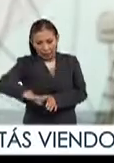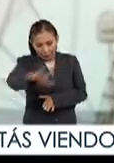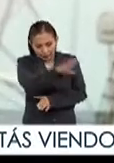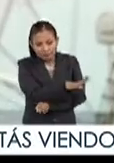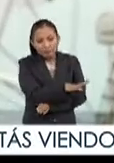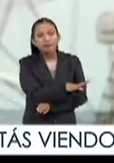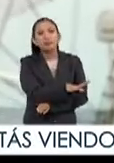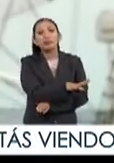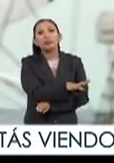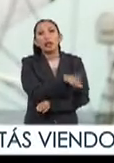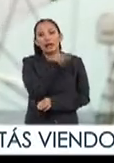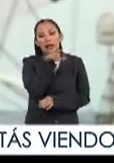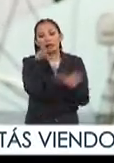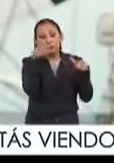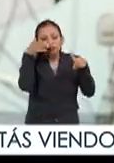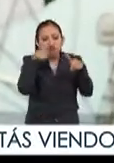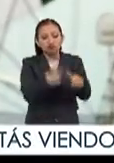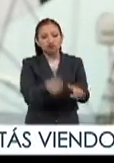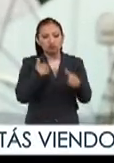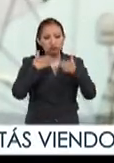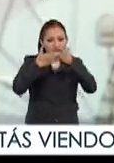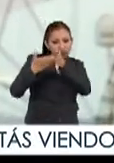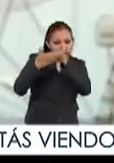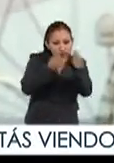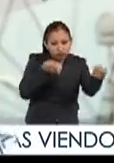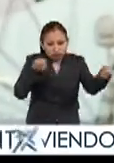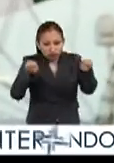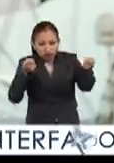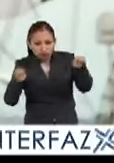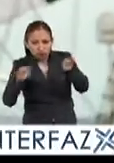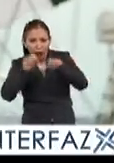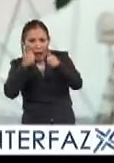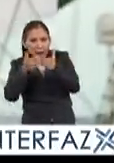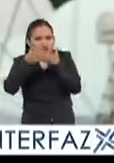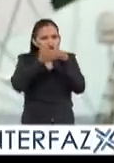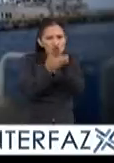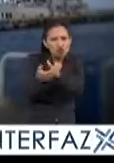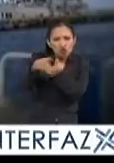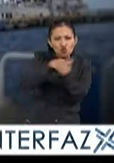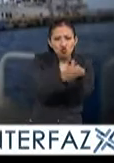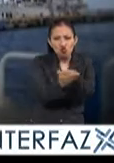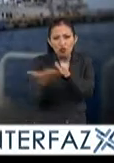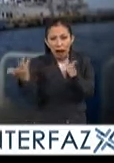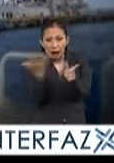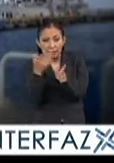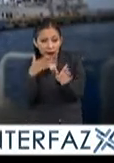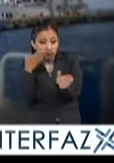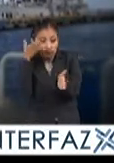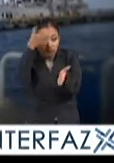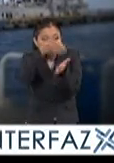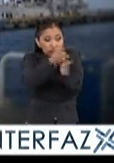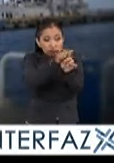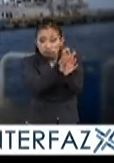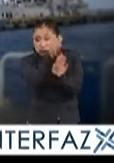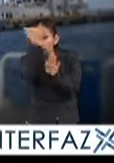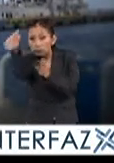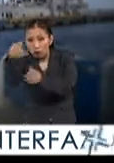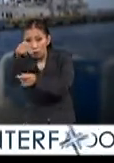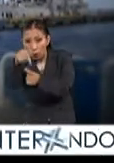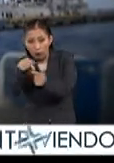es la que está dedicada a la navegación al arte de navegar de llevar el buque de un punto a otro